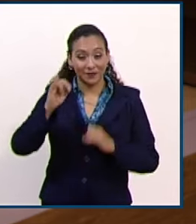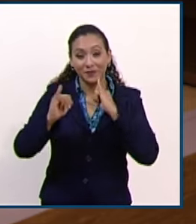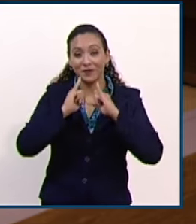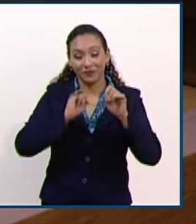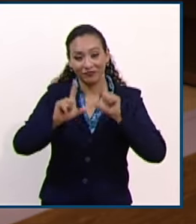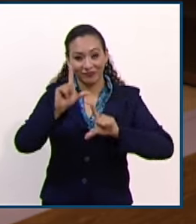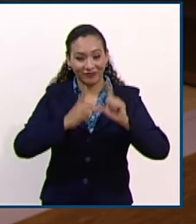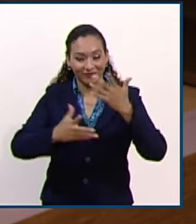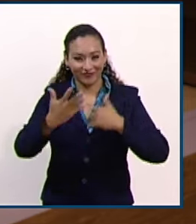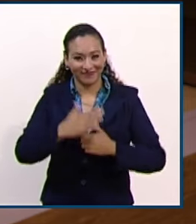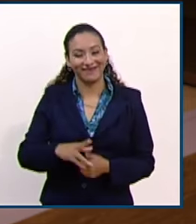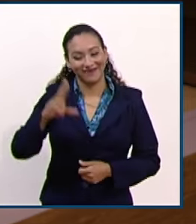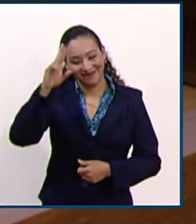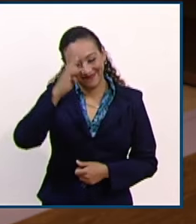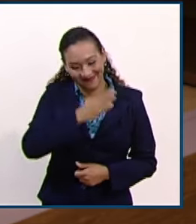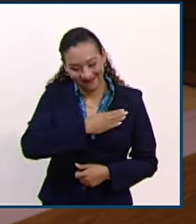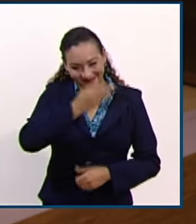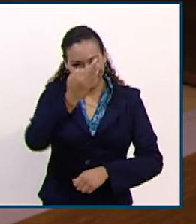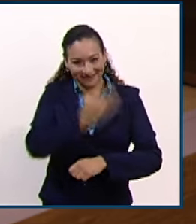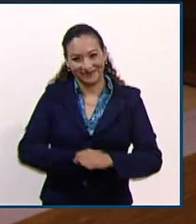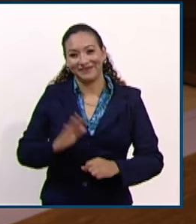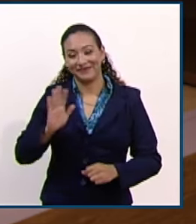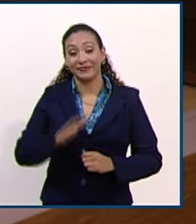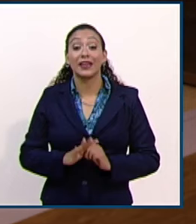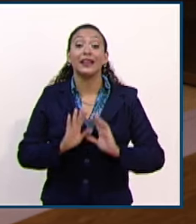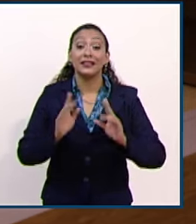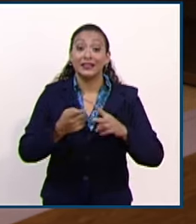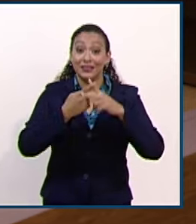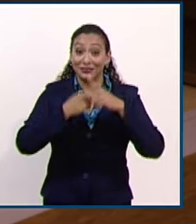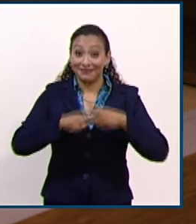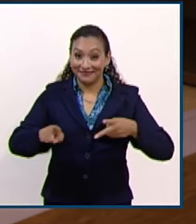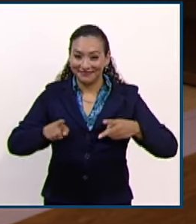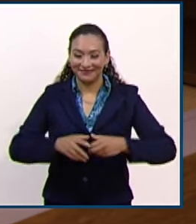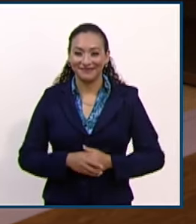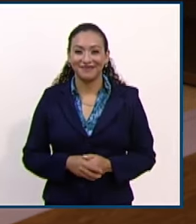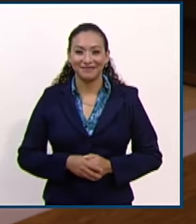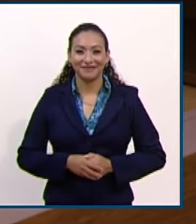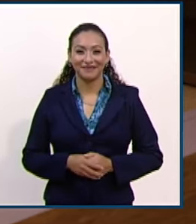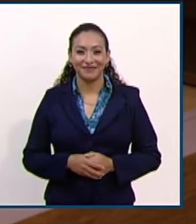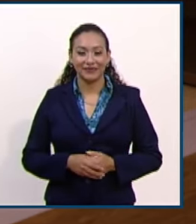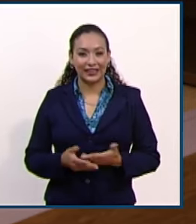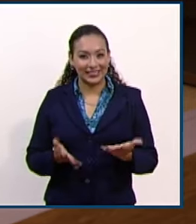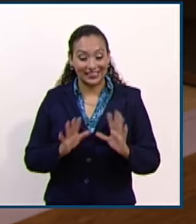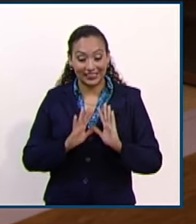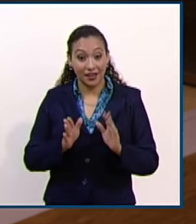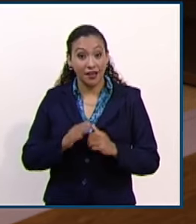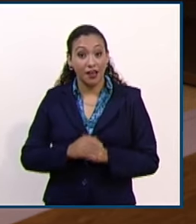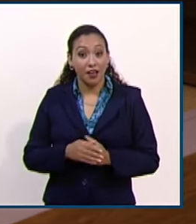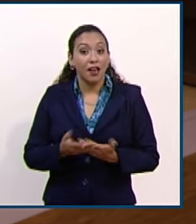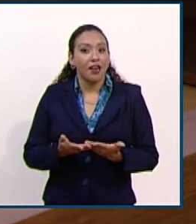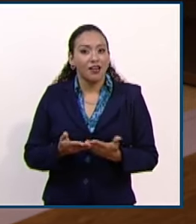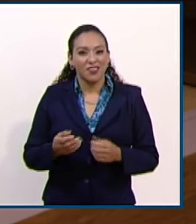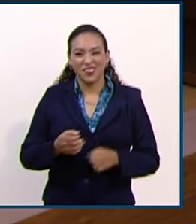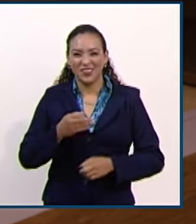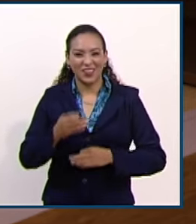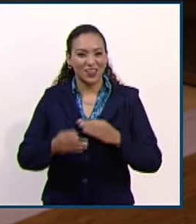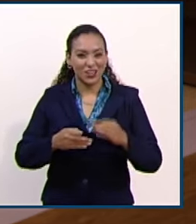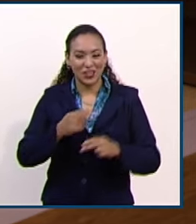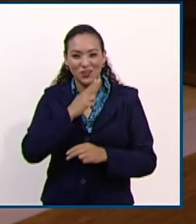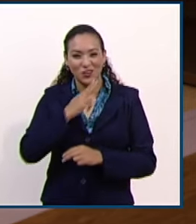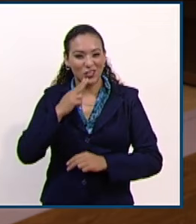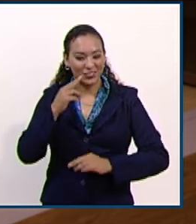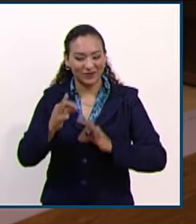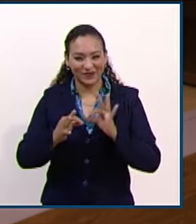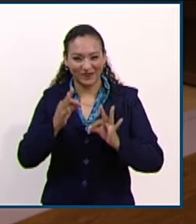en la interpretación en lengua de señas mexicana. Vámonos con toda la información, arrancando, por supuesto, con todas las noticias